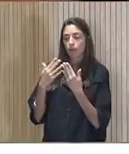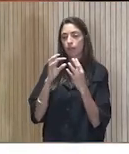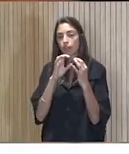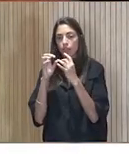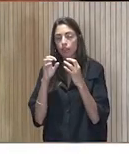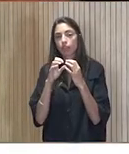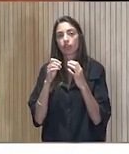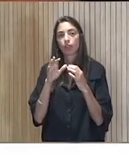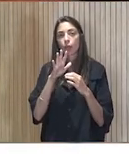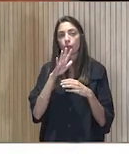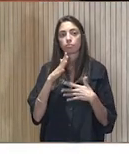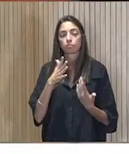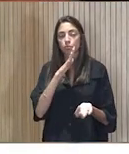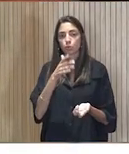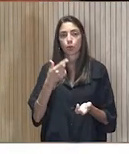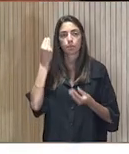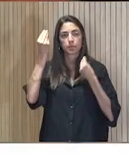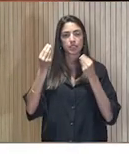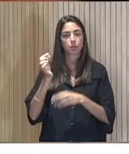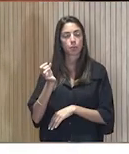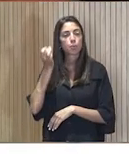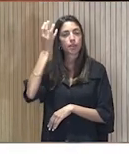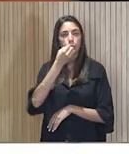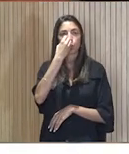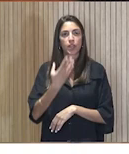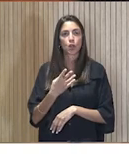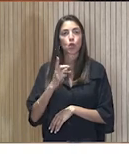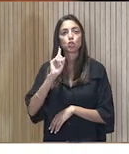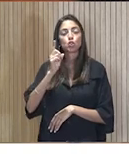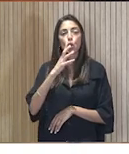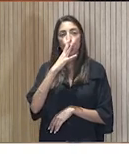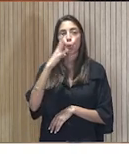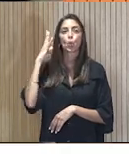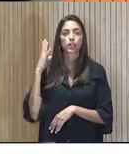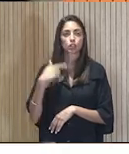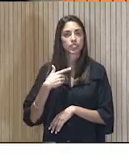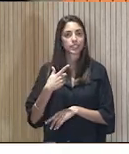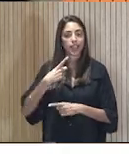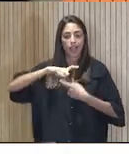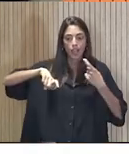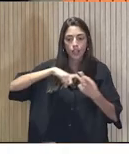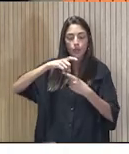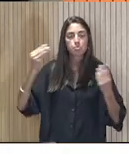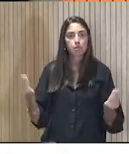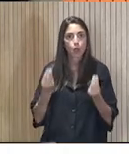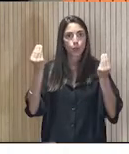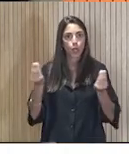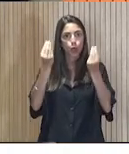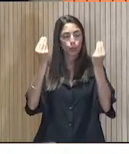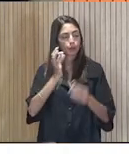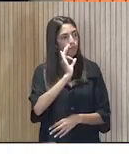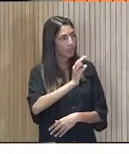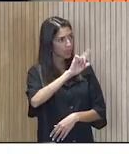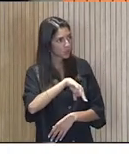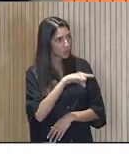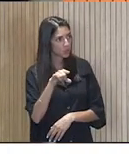qué buena idea, solo cuatro años y cada año sale mejor. ¿Verdad? ¿Por qué? Es verdad. ¿Por qué?